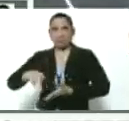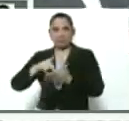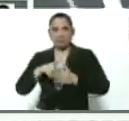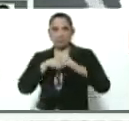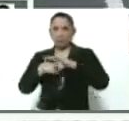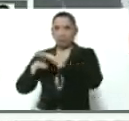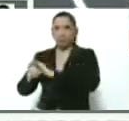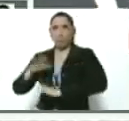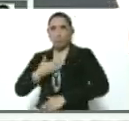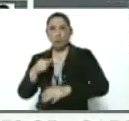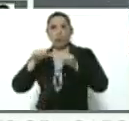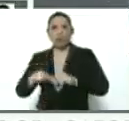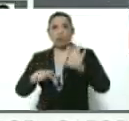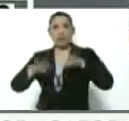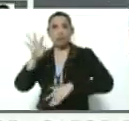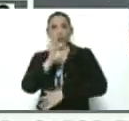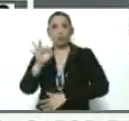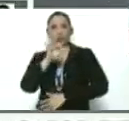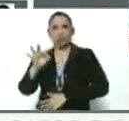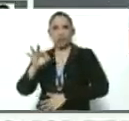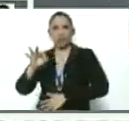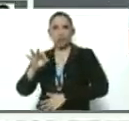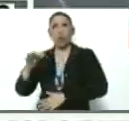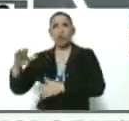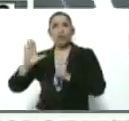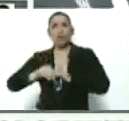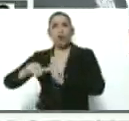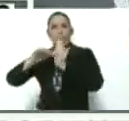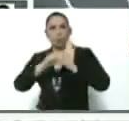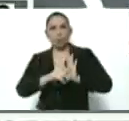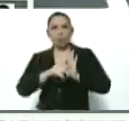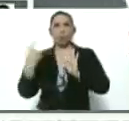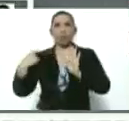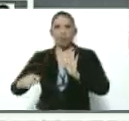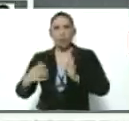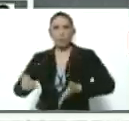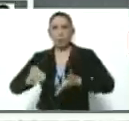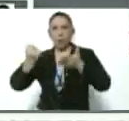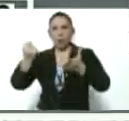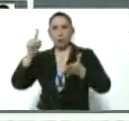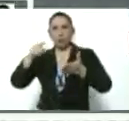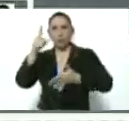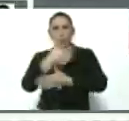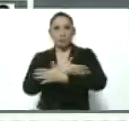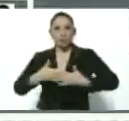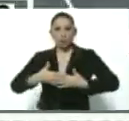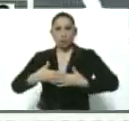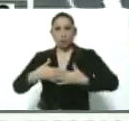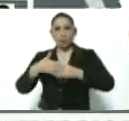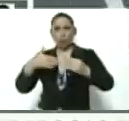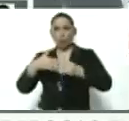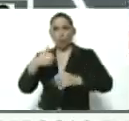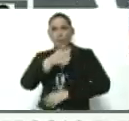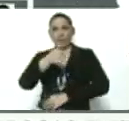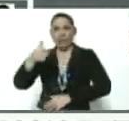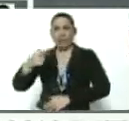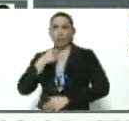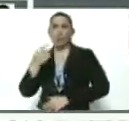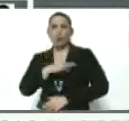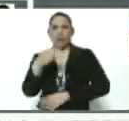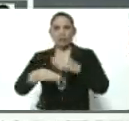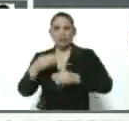incursión podría quedarse con 14% del botín y tenía un bono de un millón de dólares por cada asesinato que cometiera,